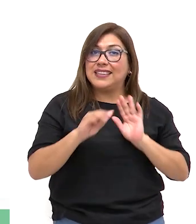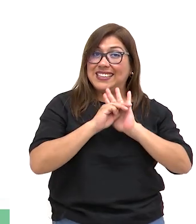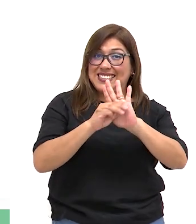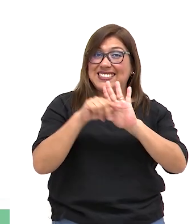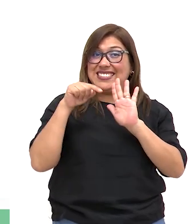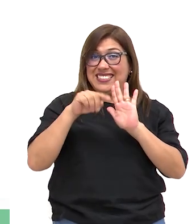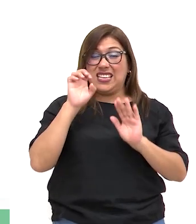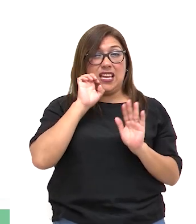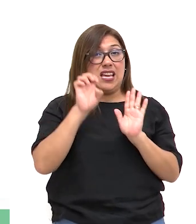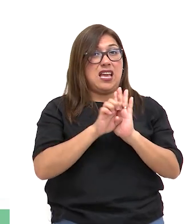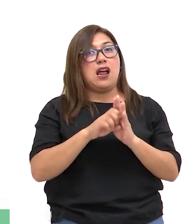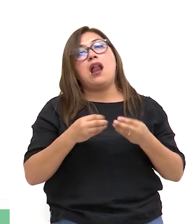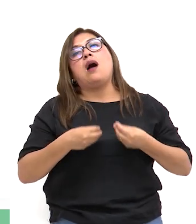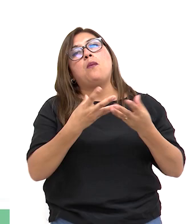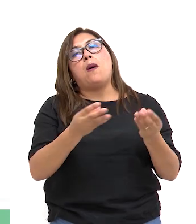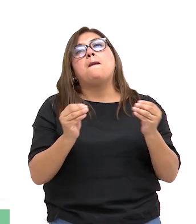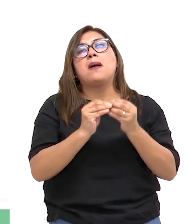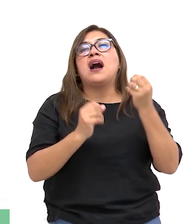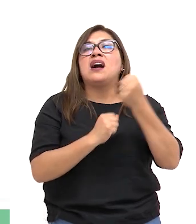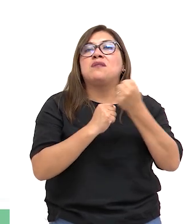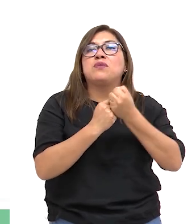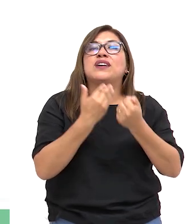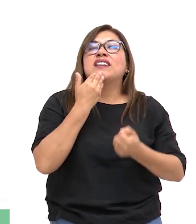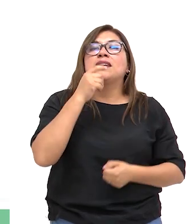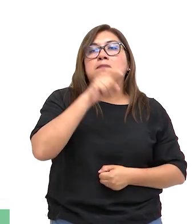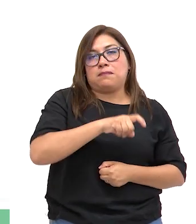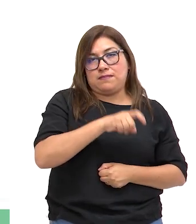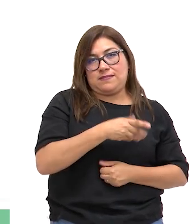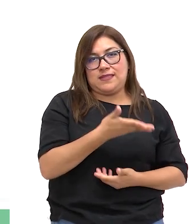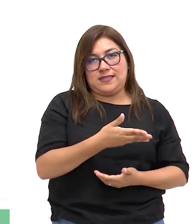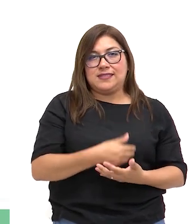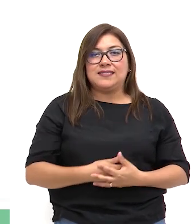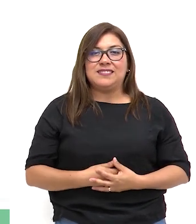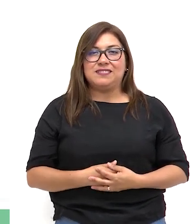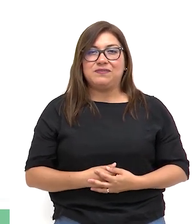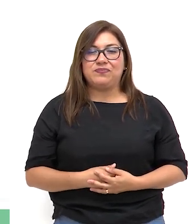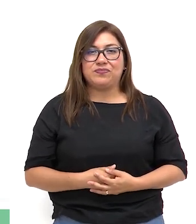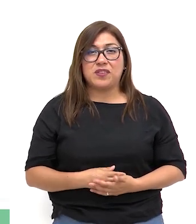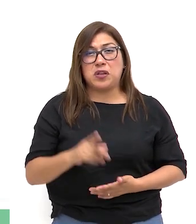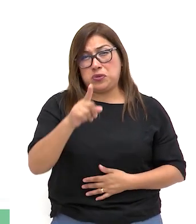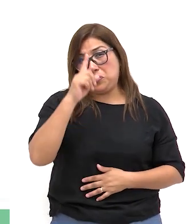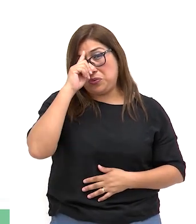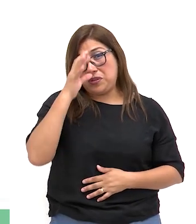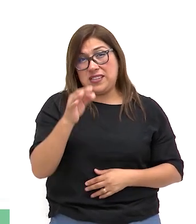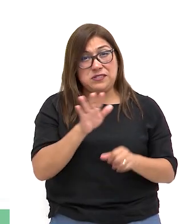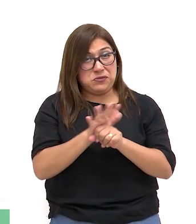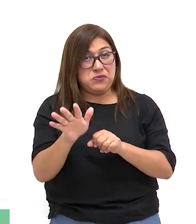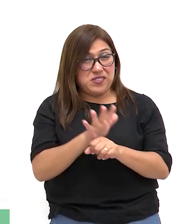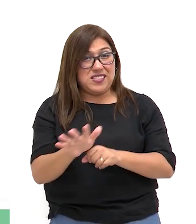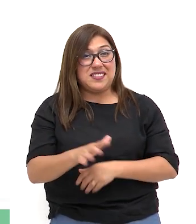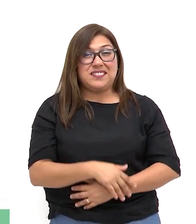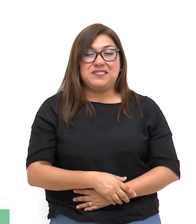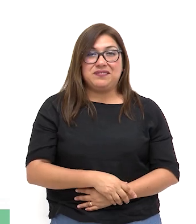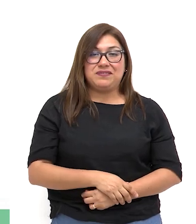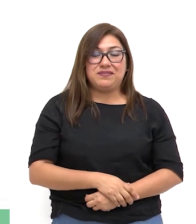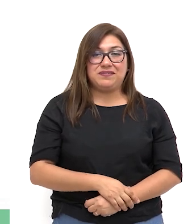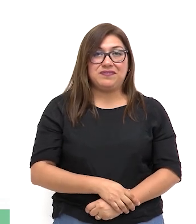modelo se pretende brindar más apoyo a quien más lo requiera. ¿Crees que esto es suficiente?